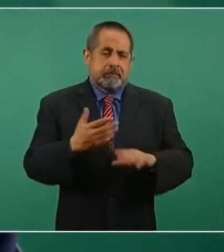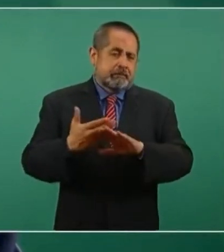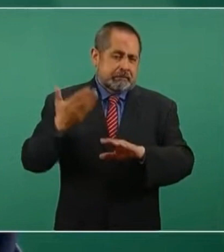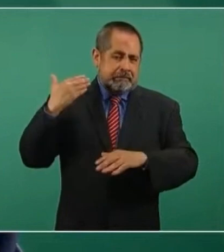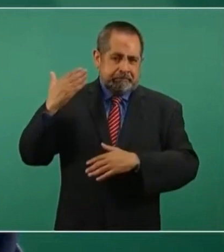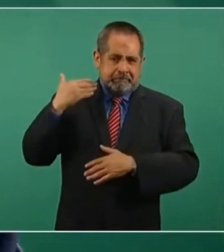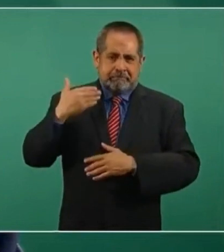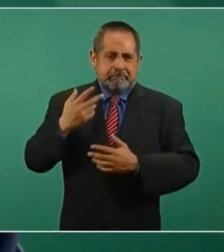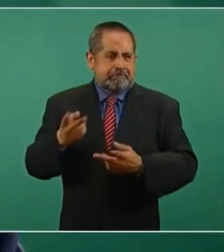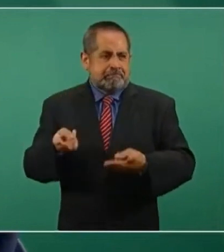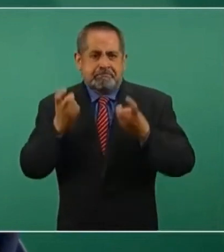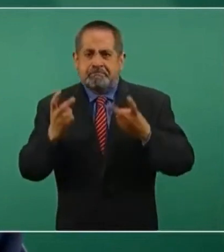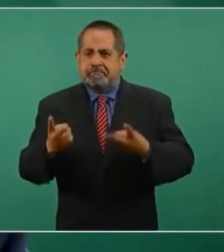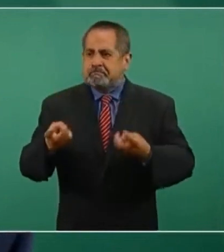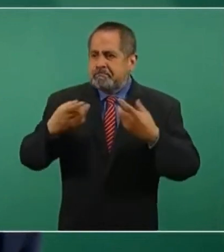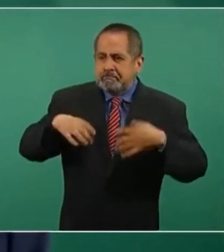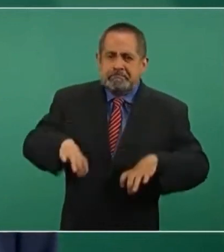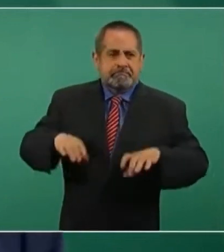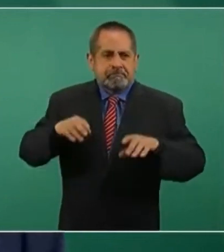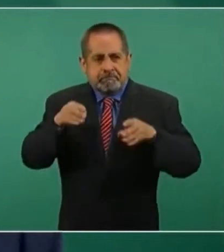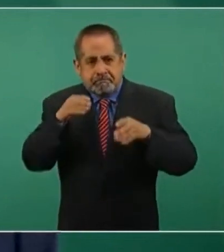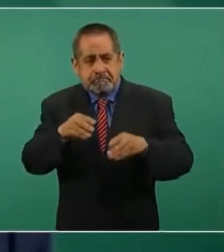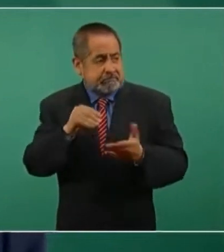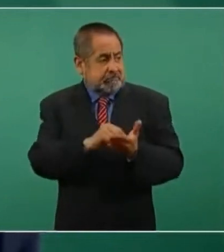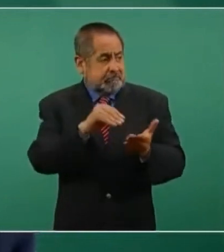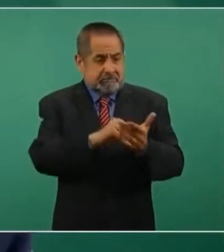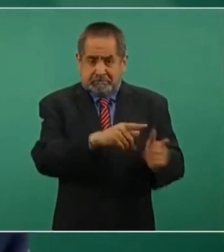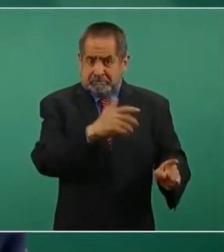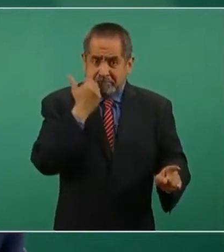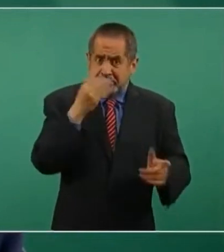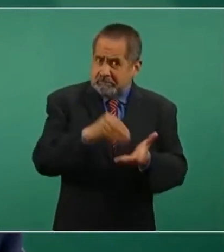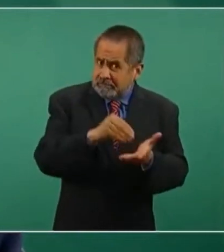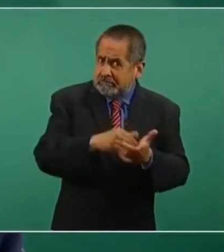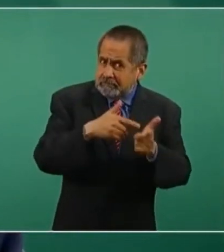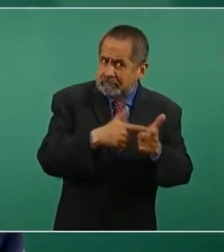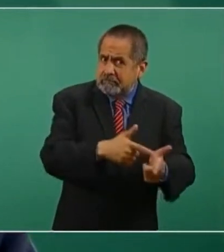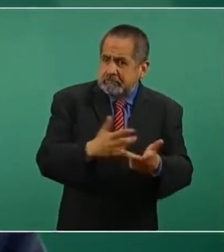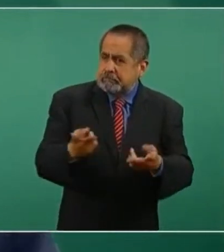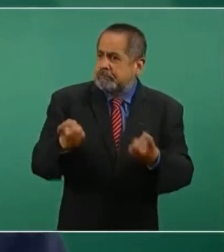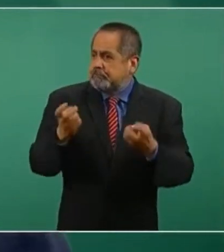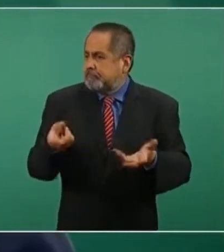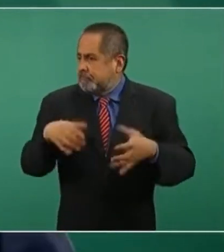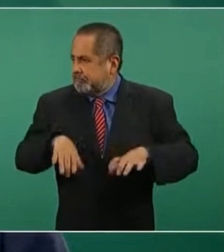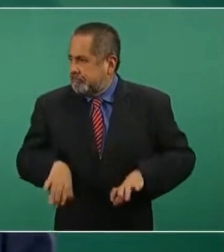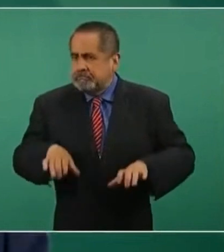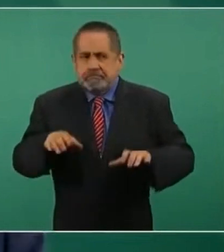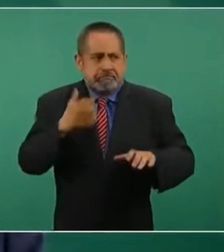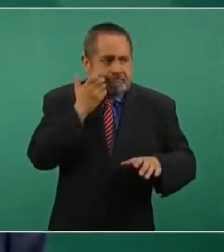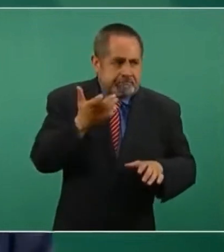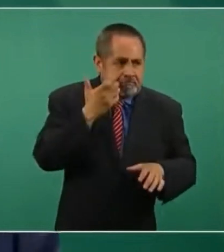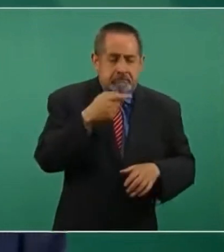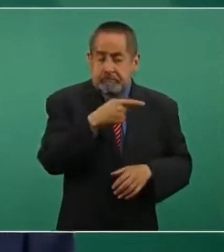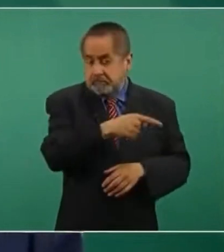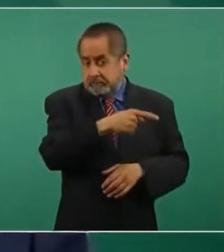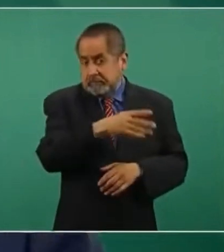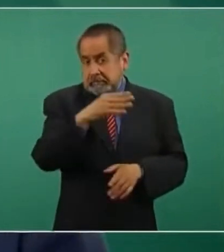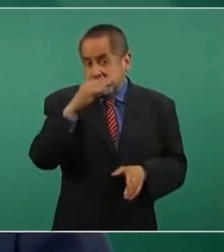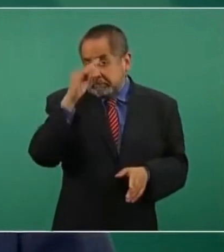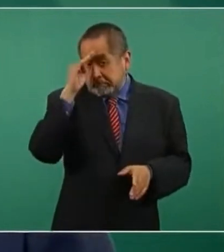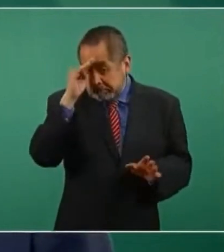y que no quieren dejar de robar, piensan que